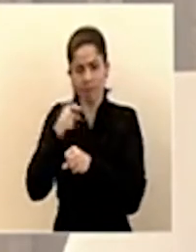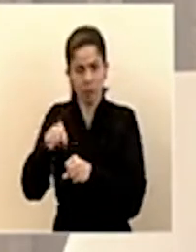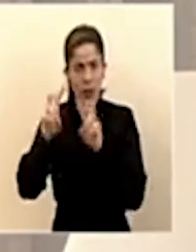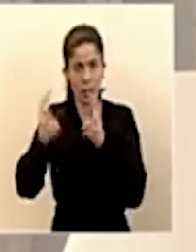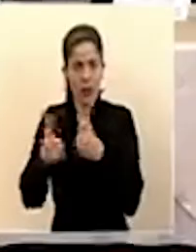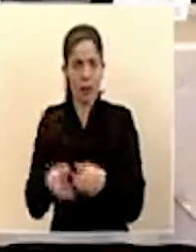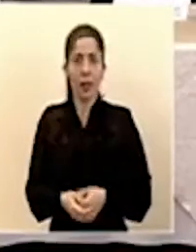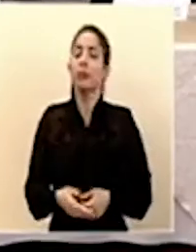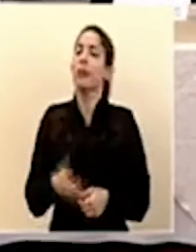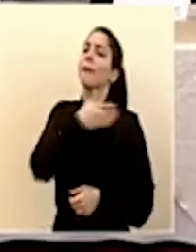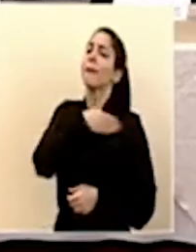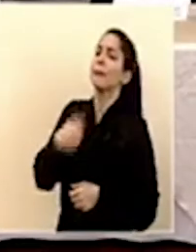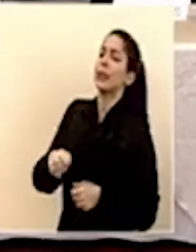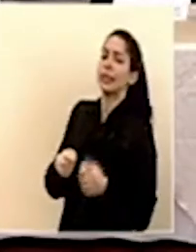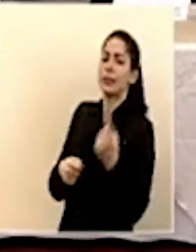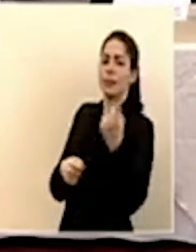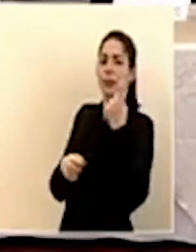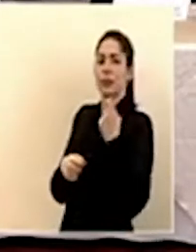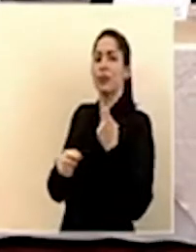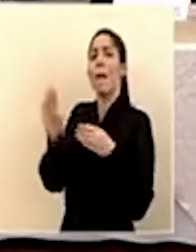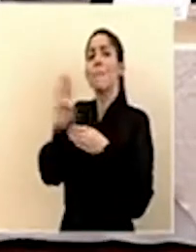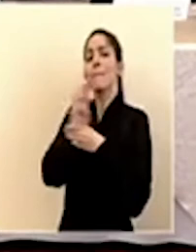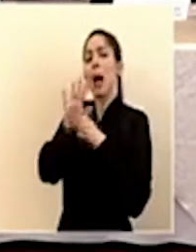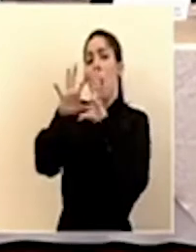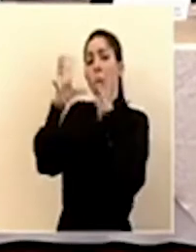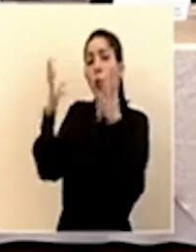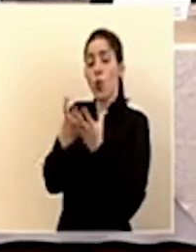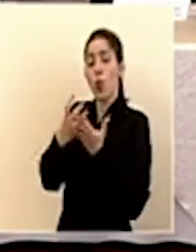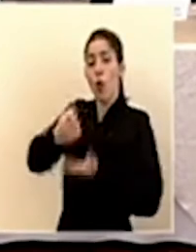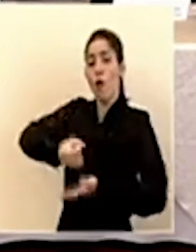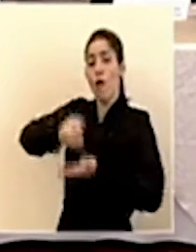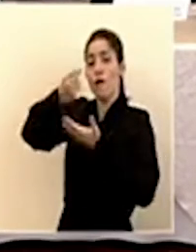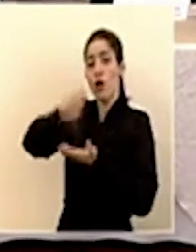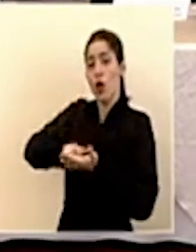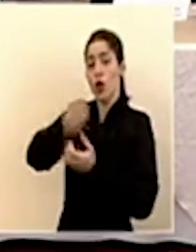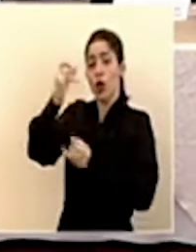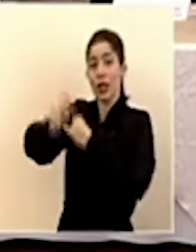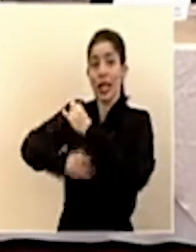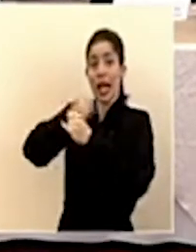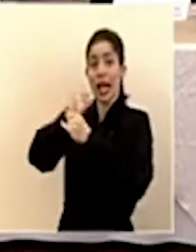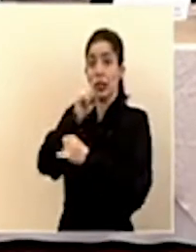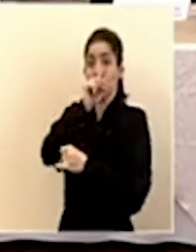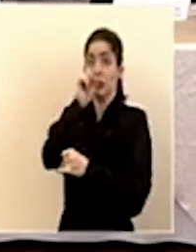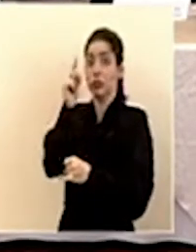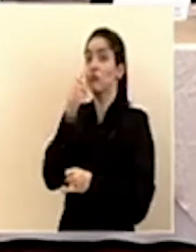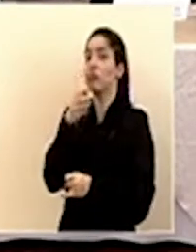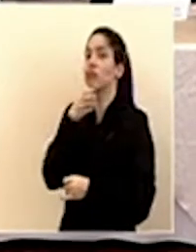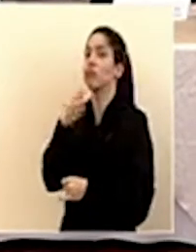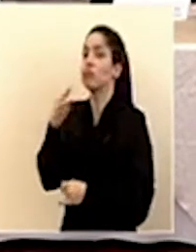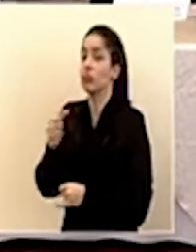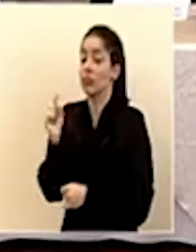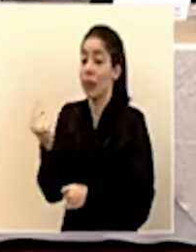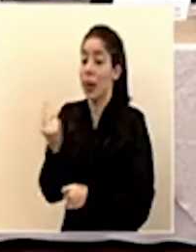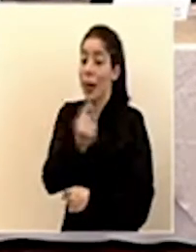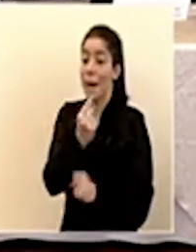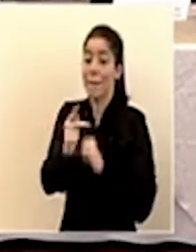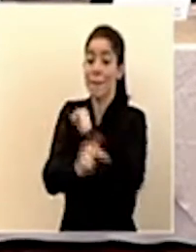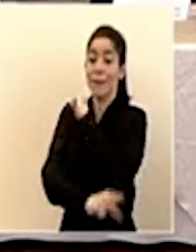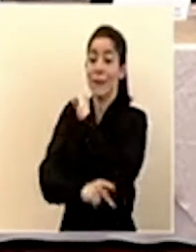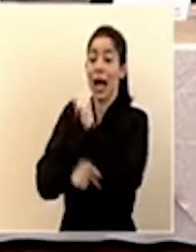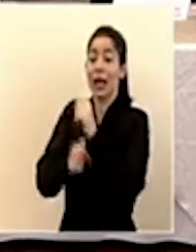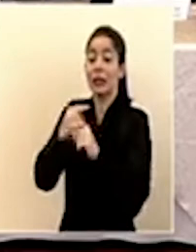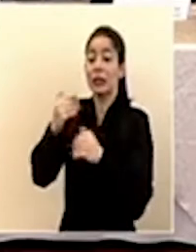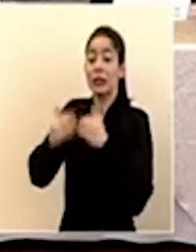Presidente, nos consultan. El Banco Mundial y el Fondo Monetario Internacional recomendaron a los países en desarrollo